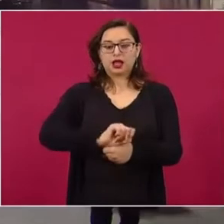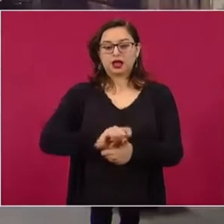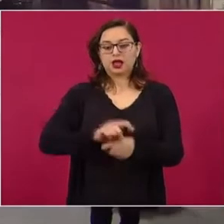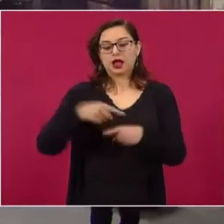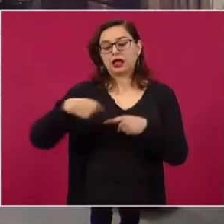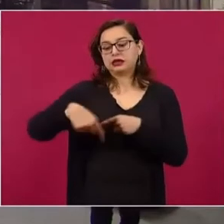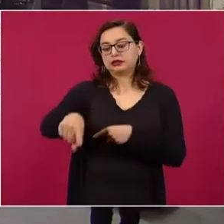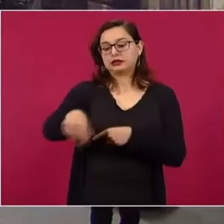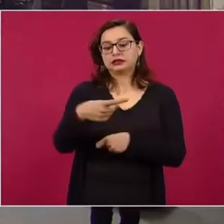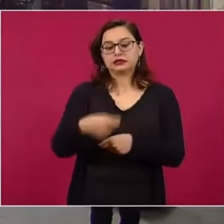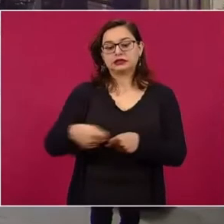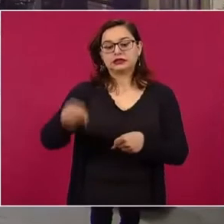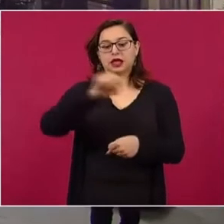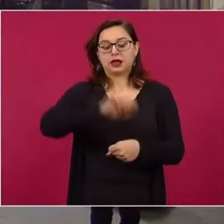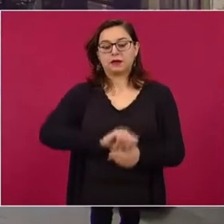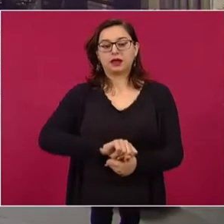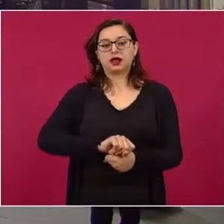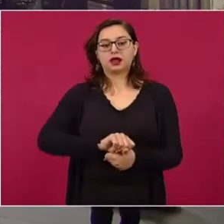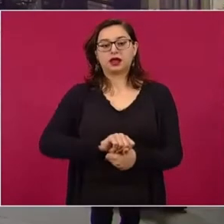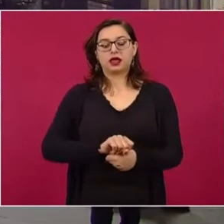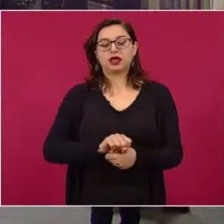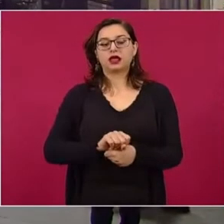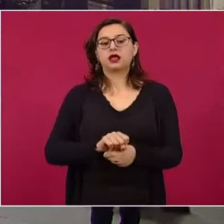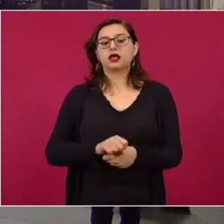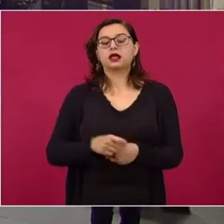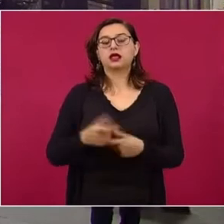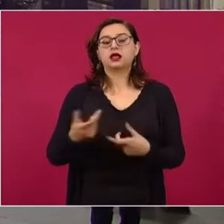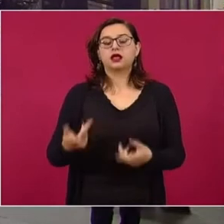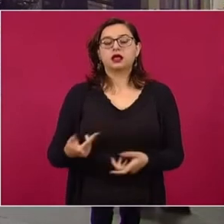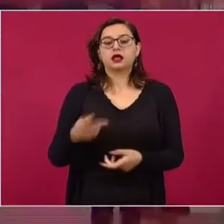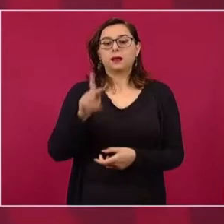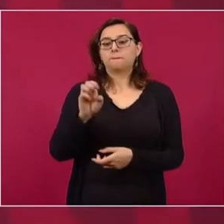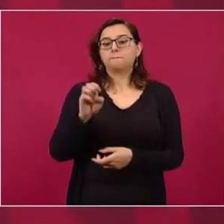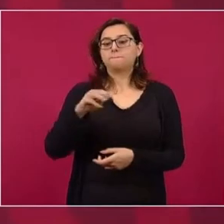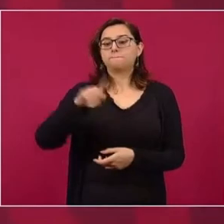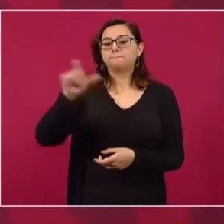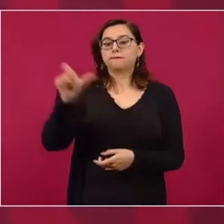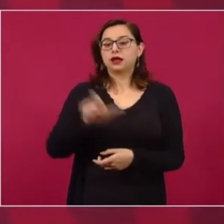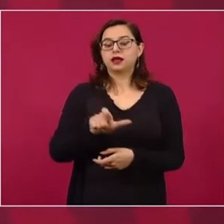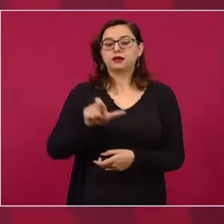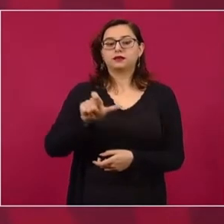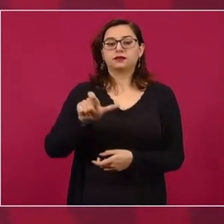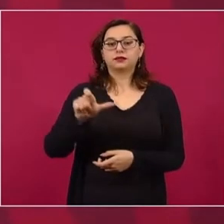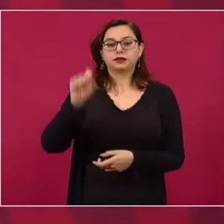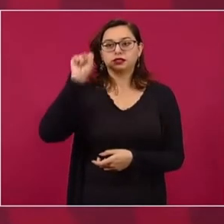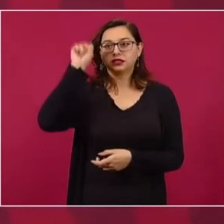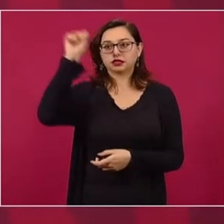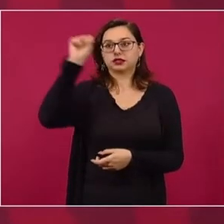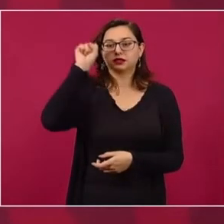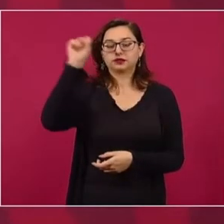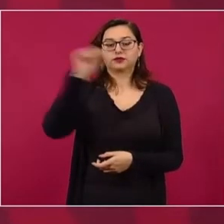a dirigentes de Pemex. Muy amable, Gracias. Muy bien.